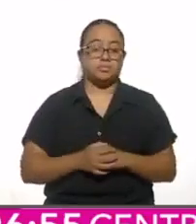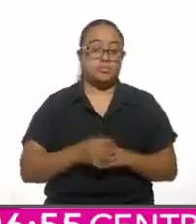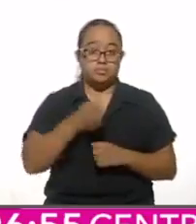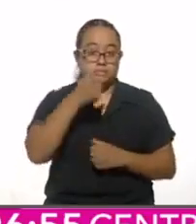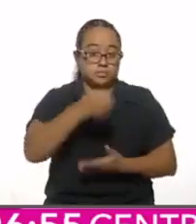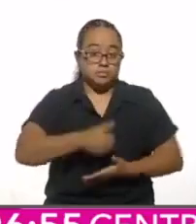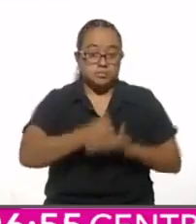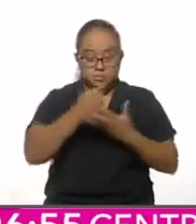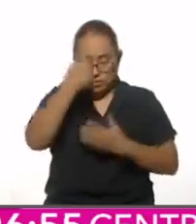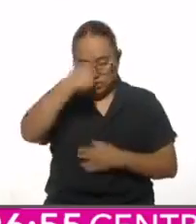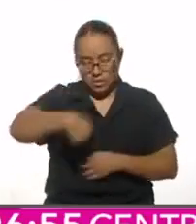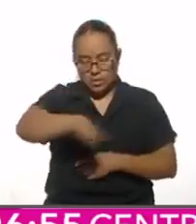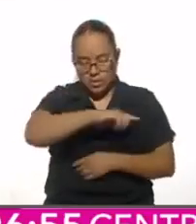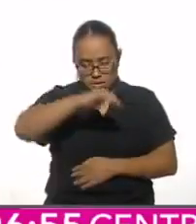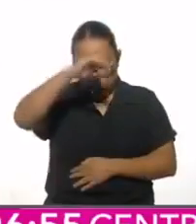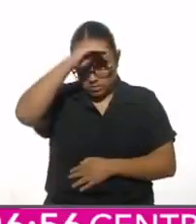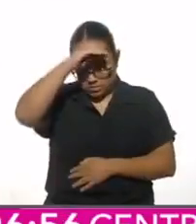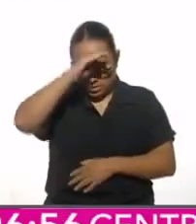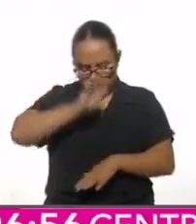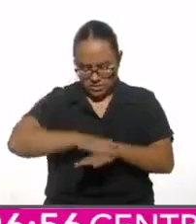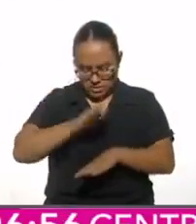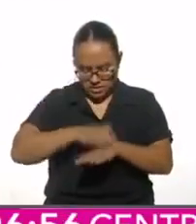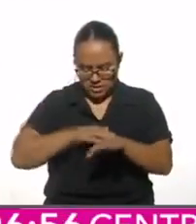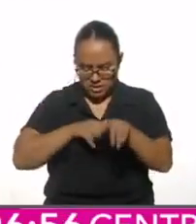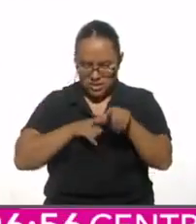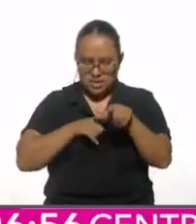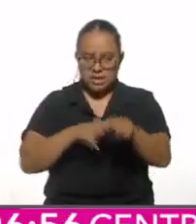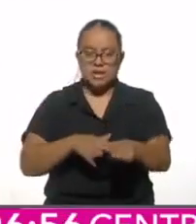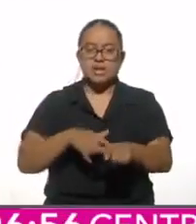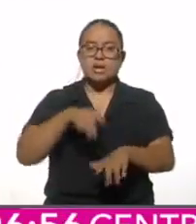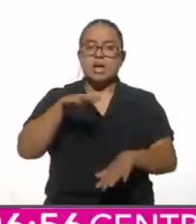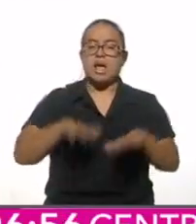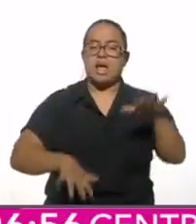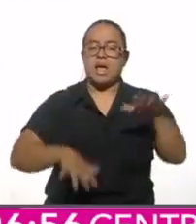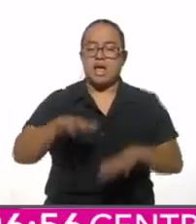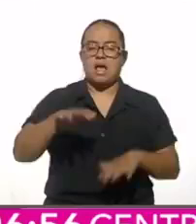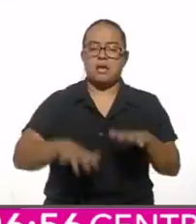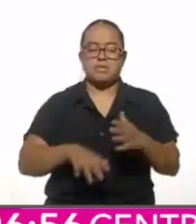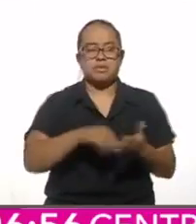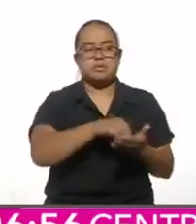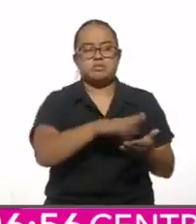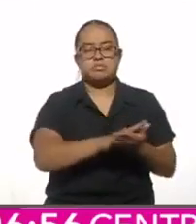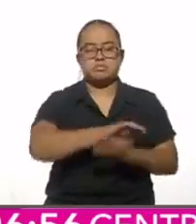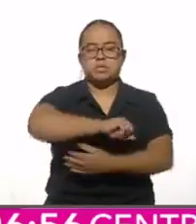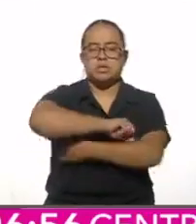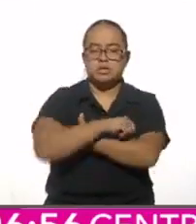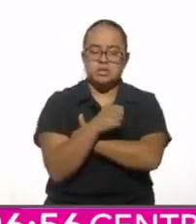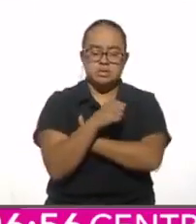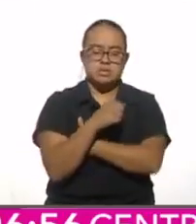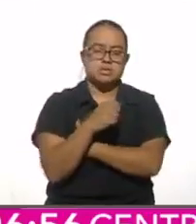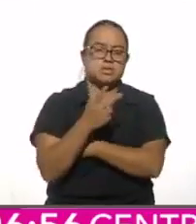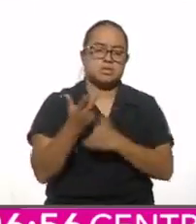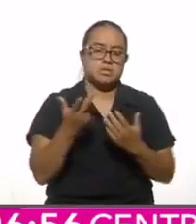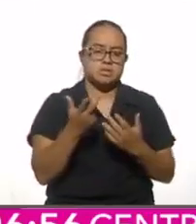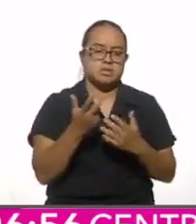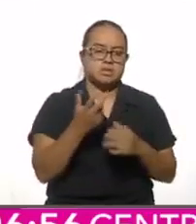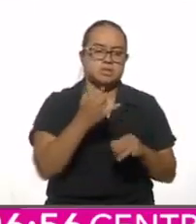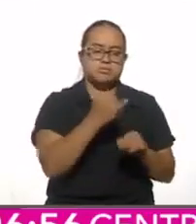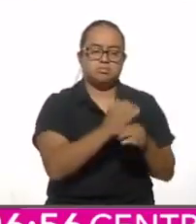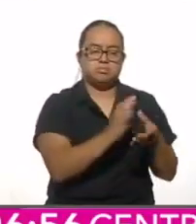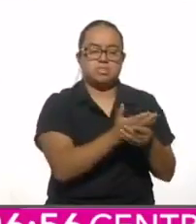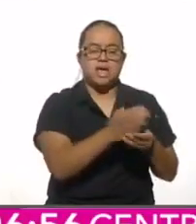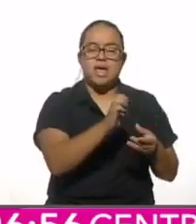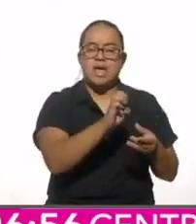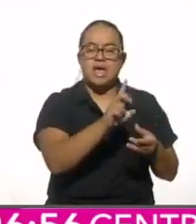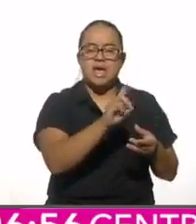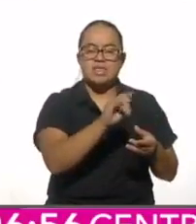eso hiciera que las reflexiones continuaran. Muchas veces se quedan en nuestras plataformas, en la plataforma de editorial, en